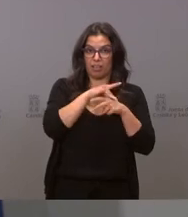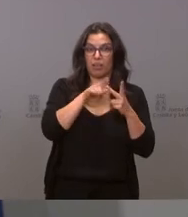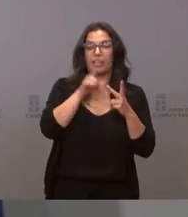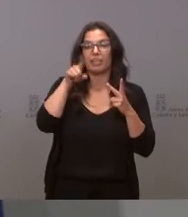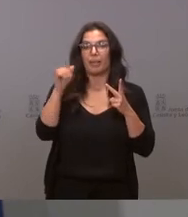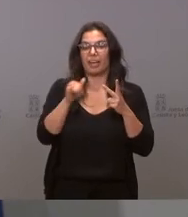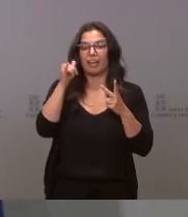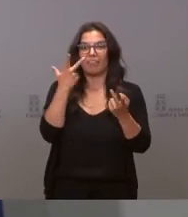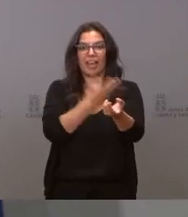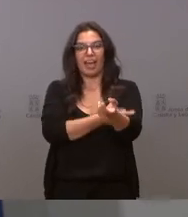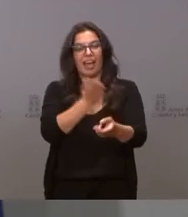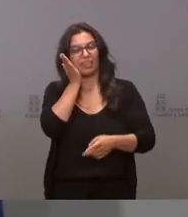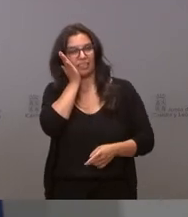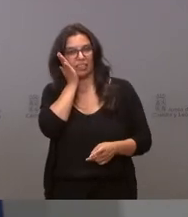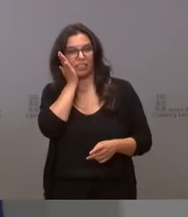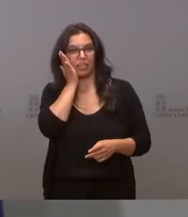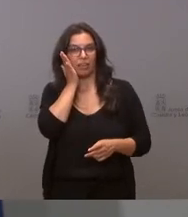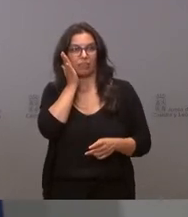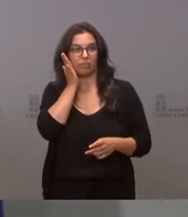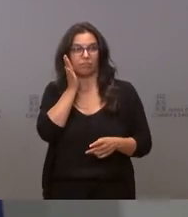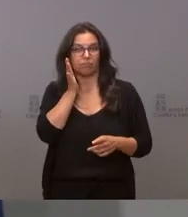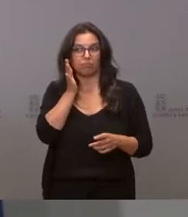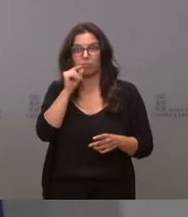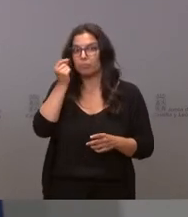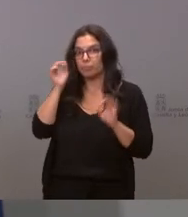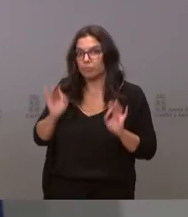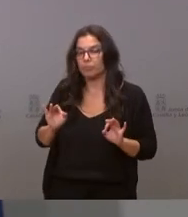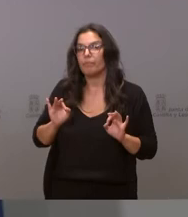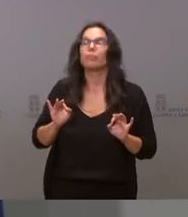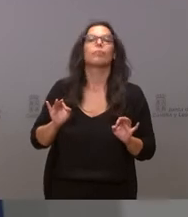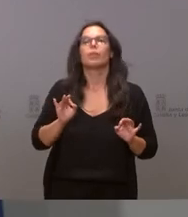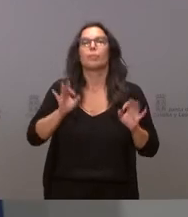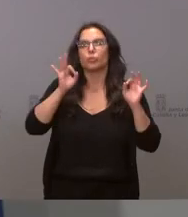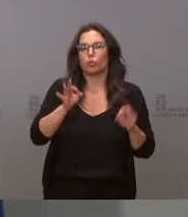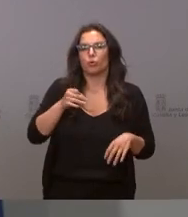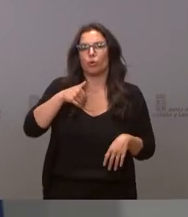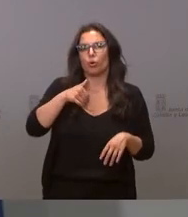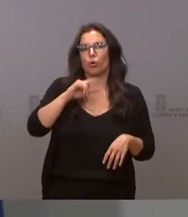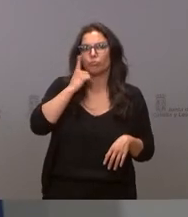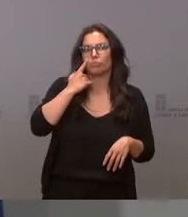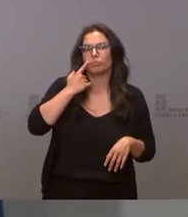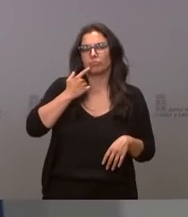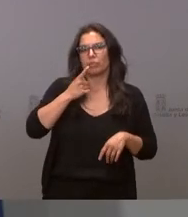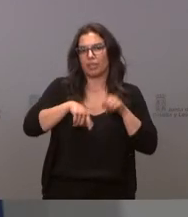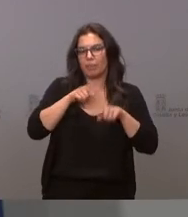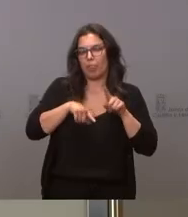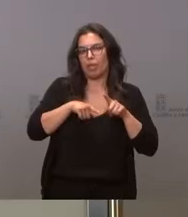anestesia no tengo mala información en este momento pero se irán sabiendo unas cosas en su momento